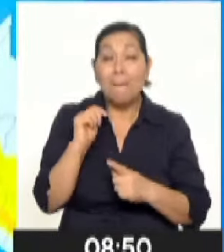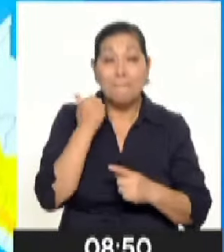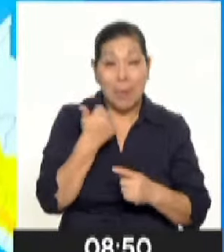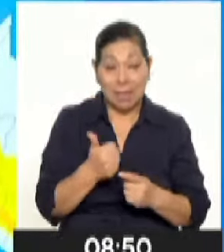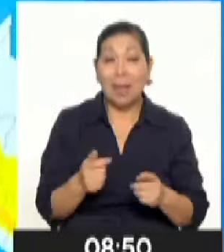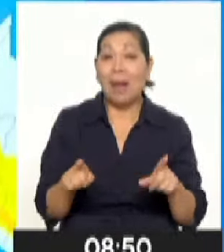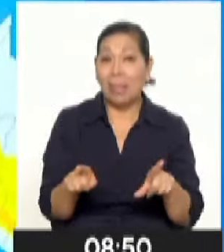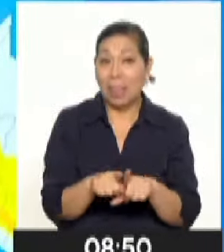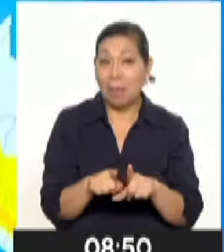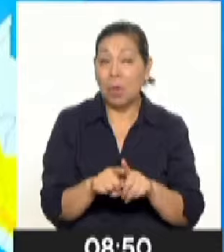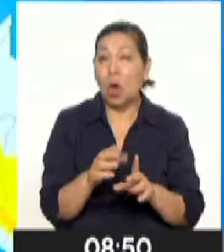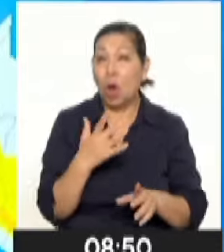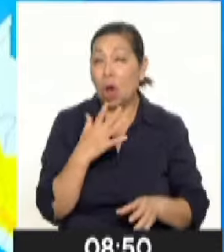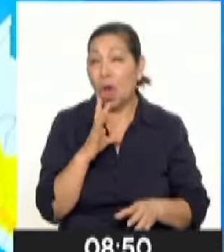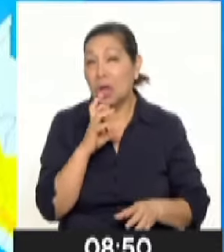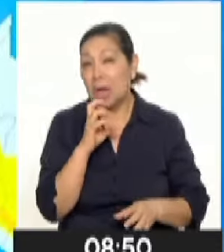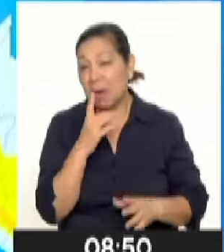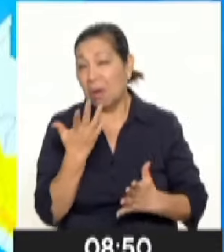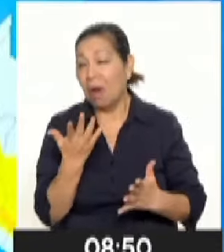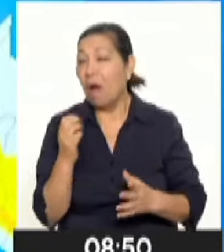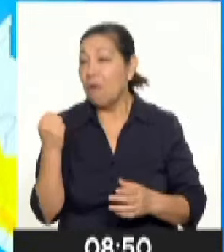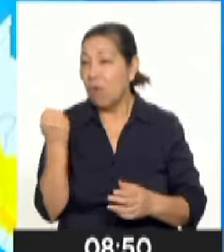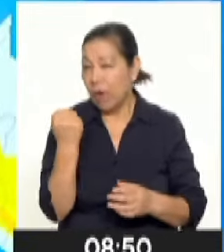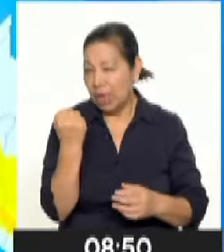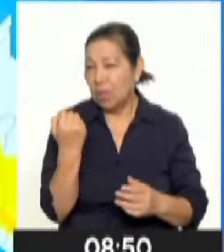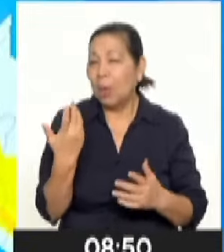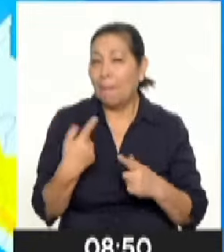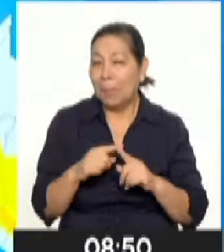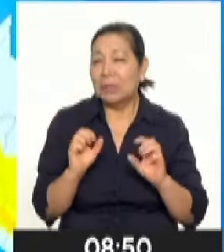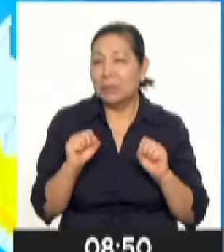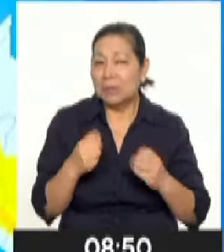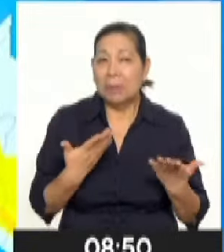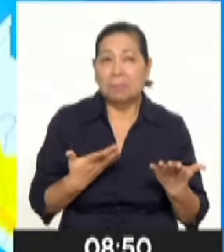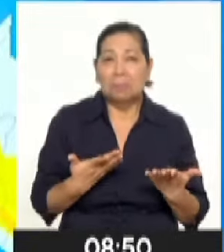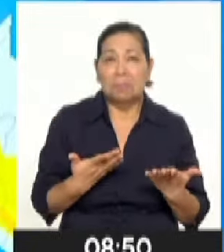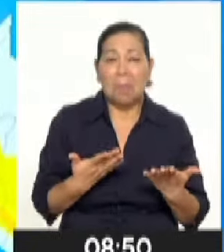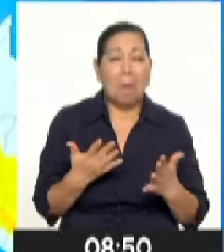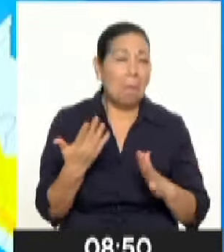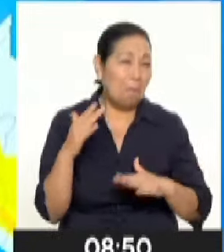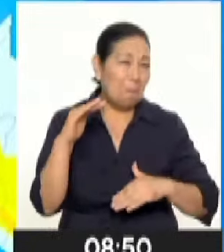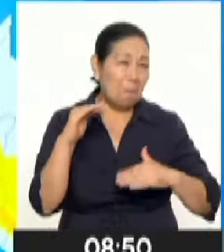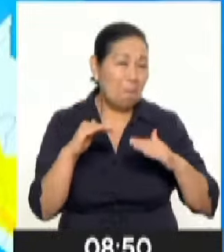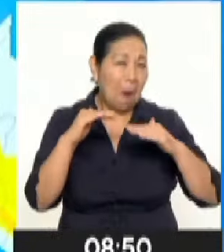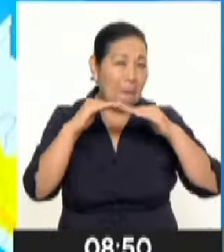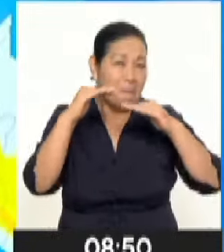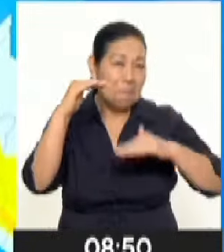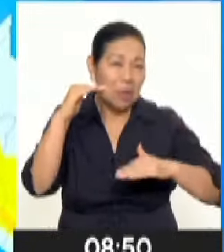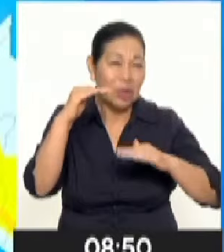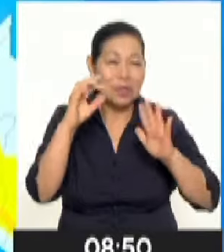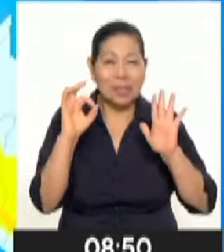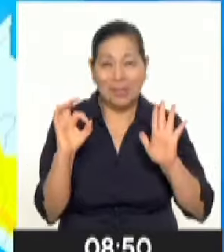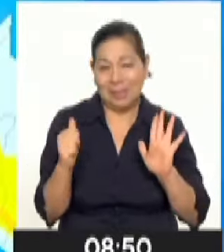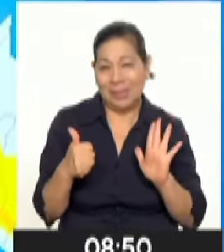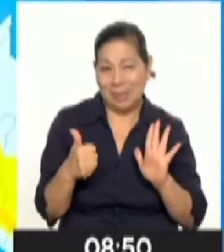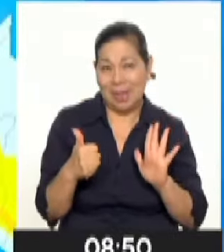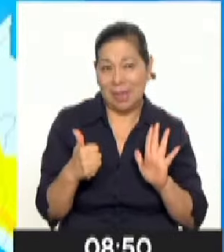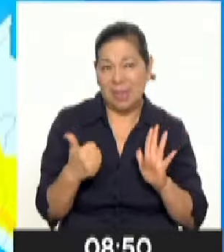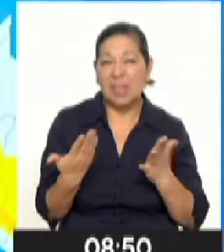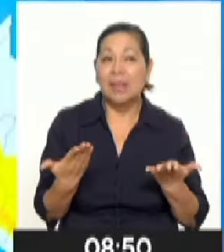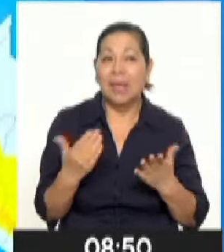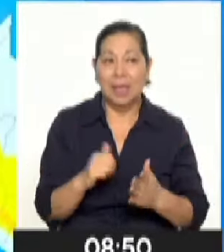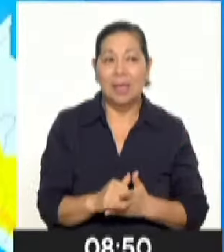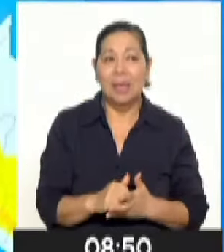mañana, también es de nivel naranja, un aviso de fuerte intensidad, por lo que esperamos valores de alrededor de menos 6 grados en los